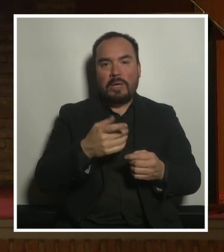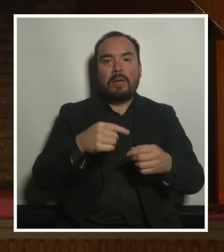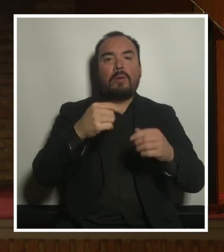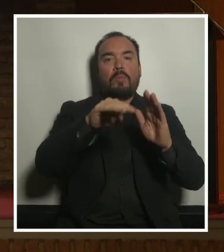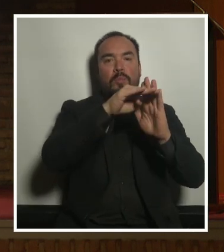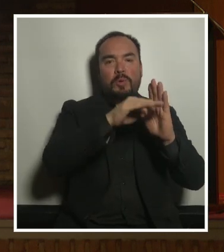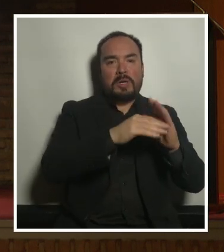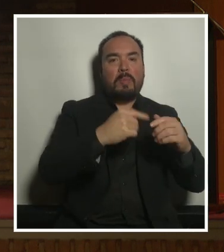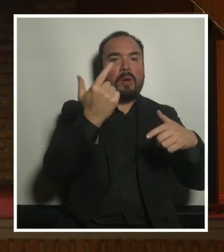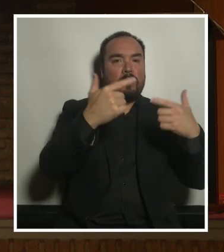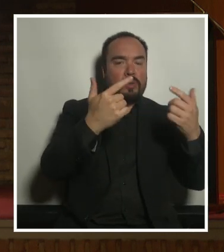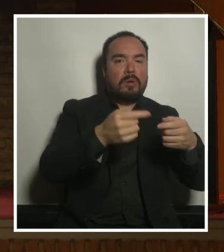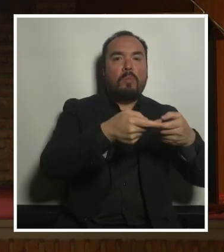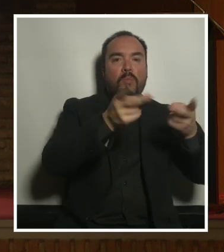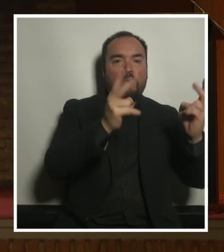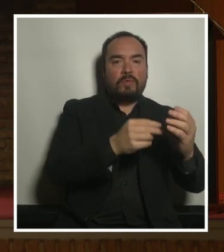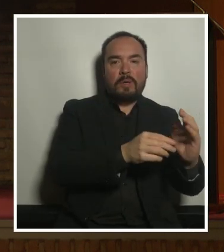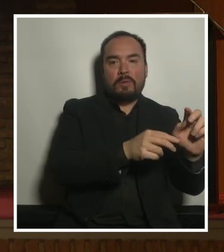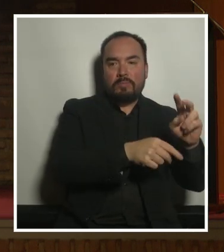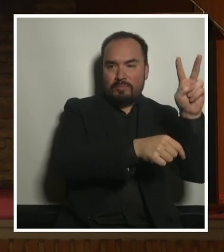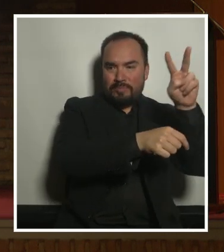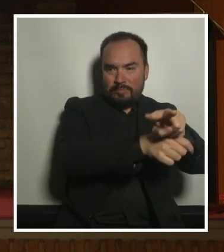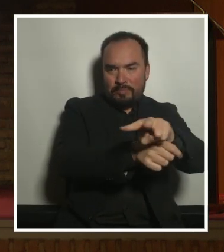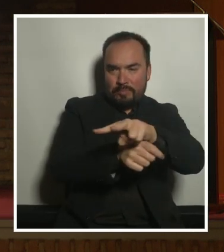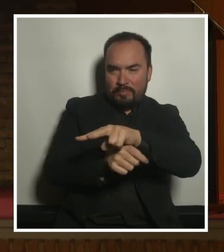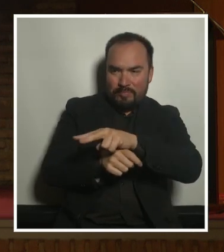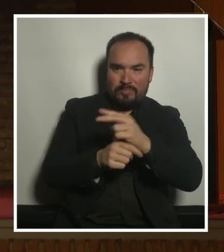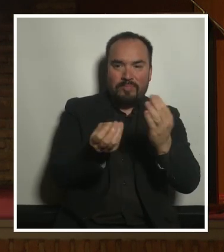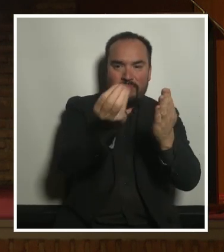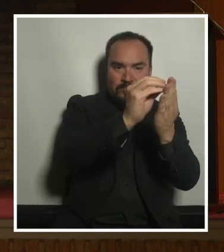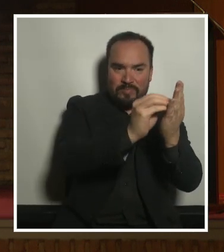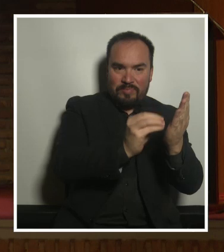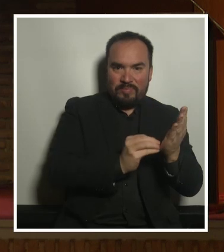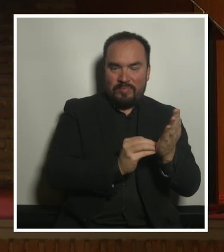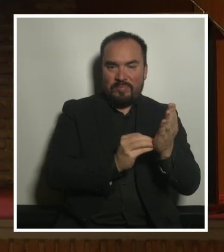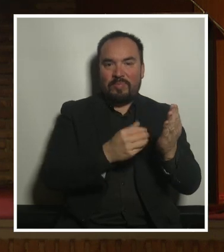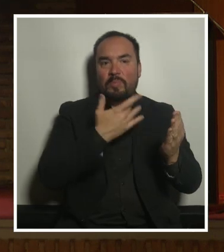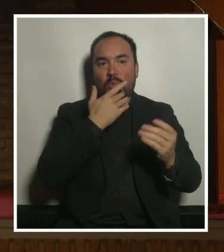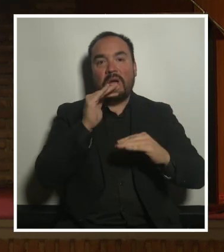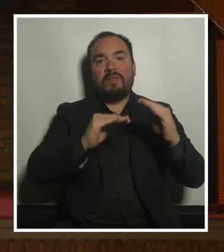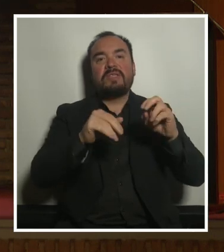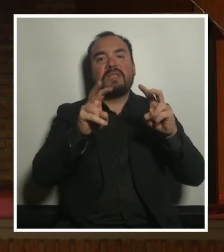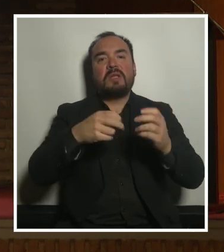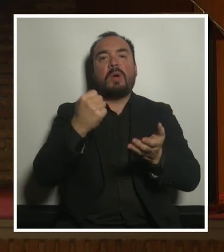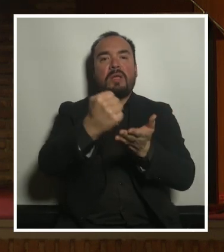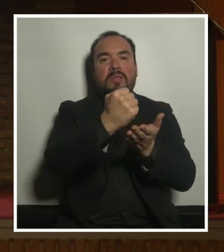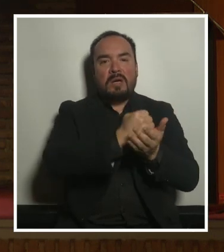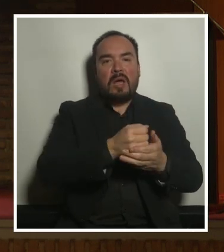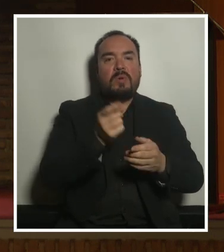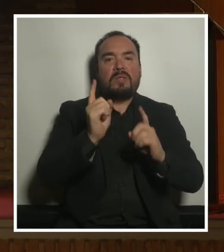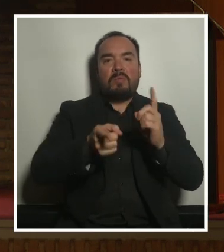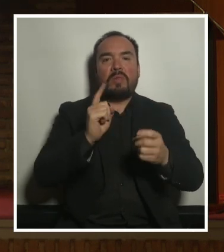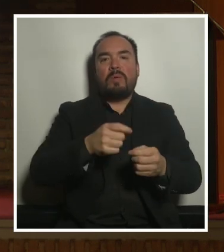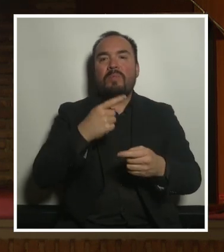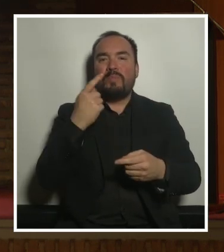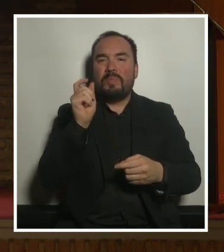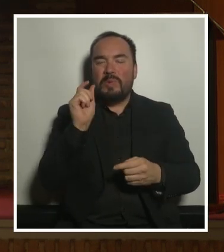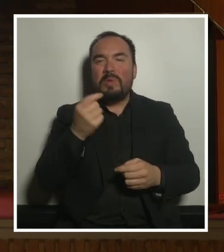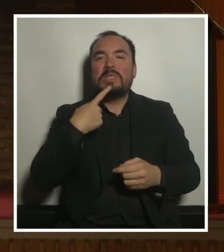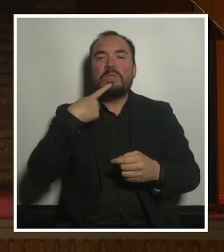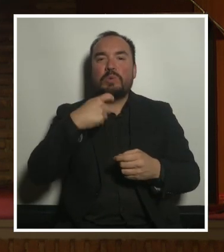administrativos que muchas veces son muy poco flexibles pero la vida cotidiana de las personas nuestras vidas cotidianas